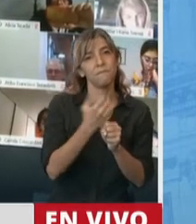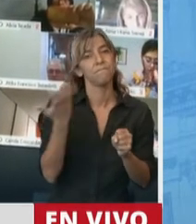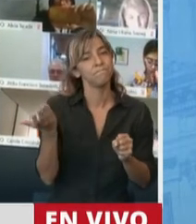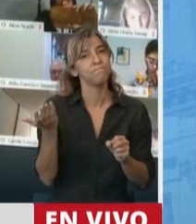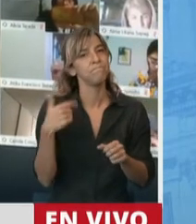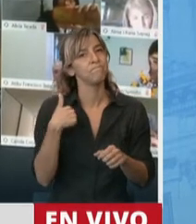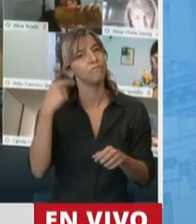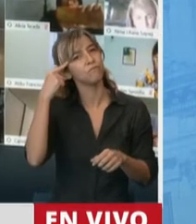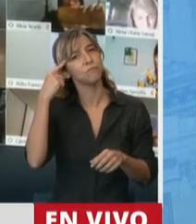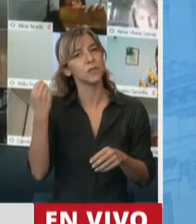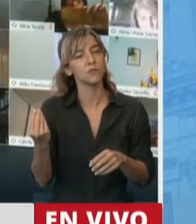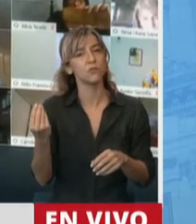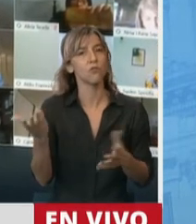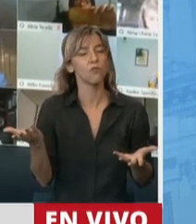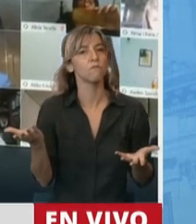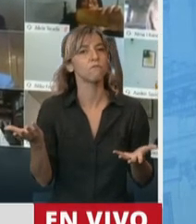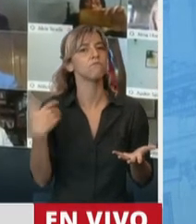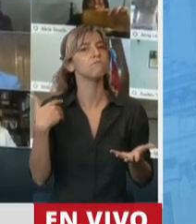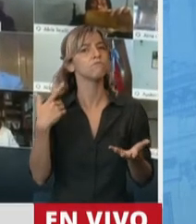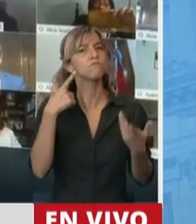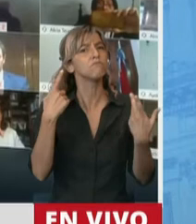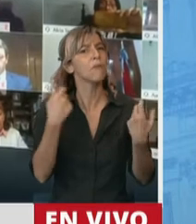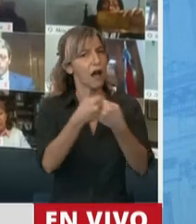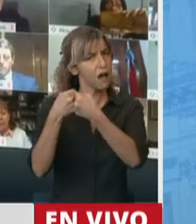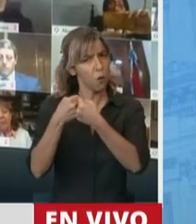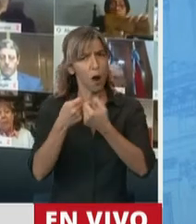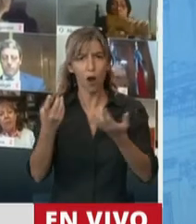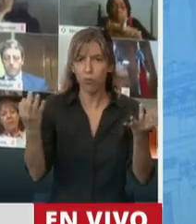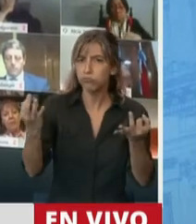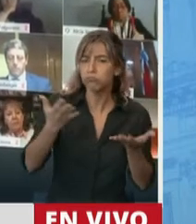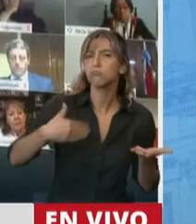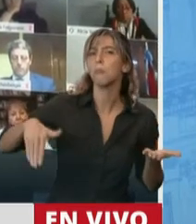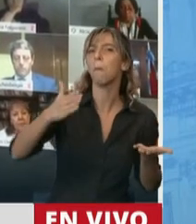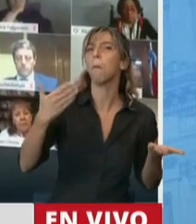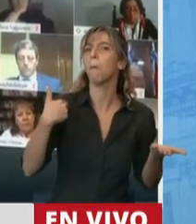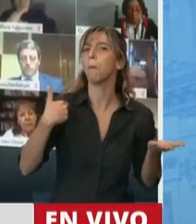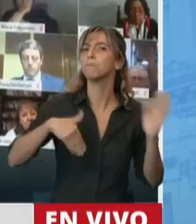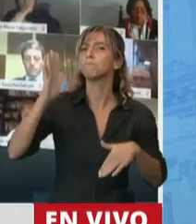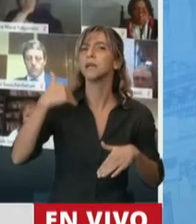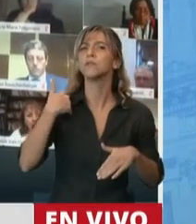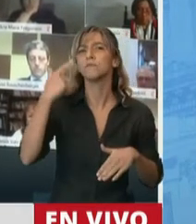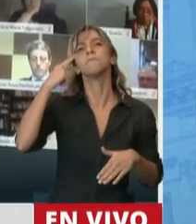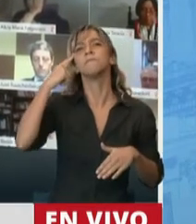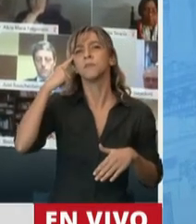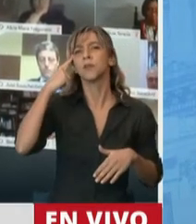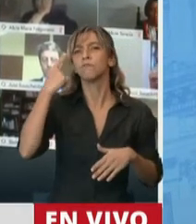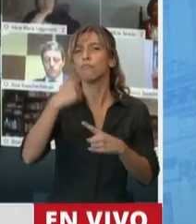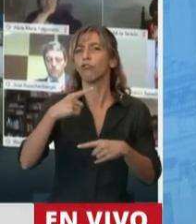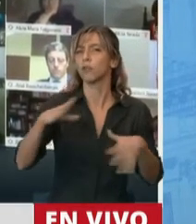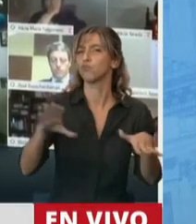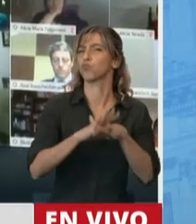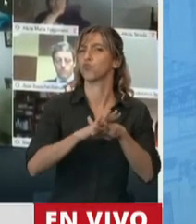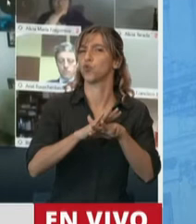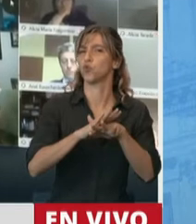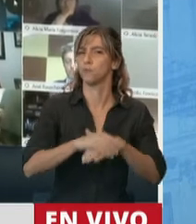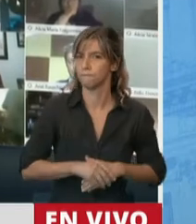el valor que tiene el consenso, nadie habló de excelencia. Y yo creo en la excelencia, presidente. Yo